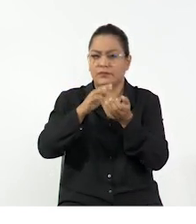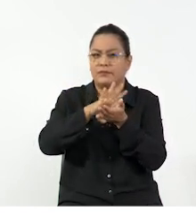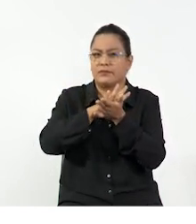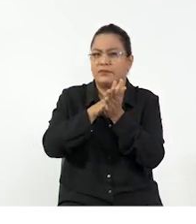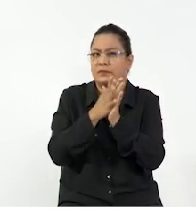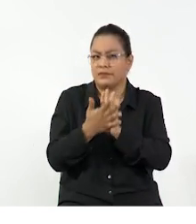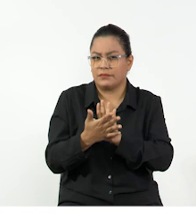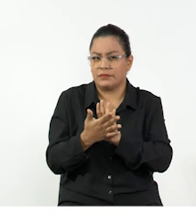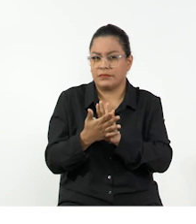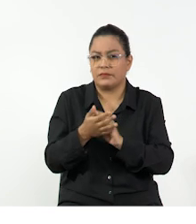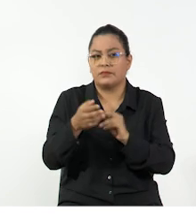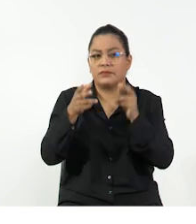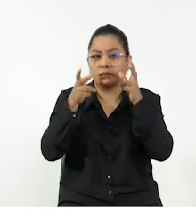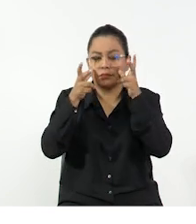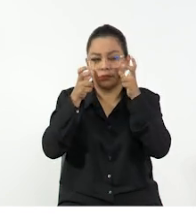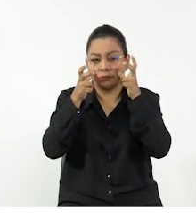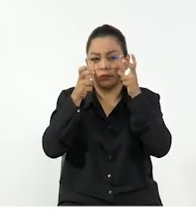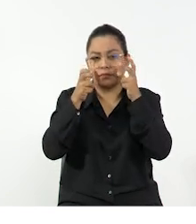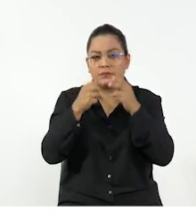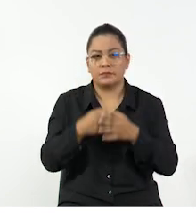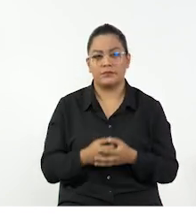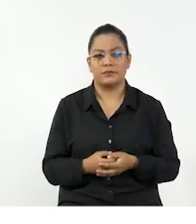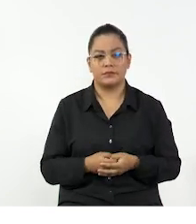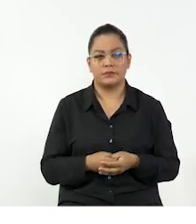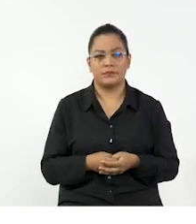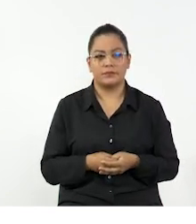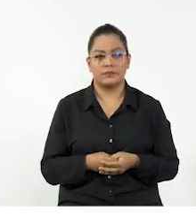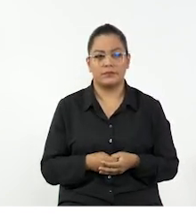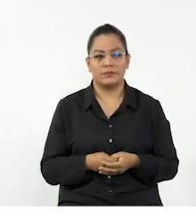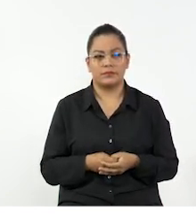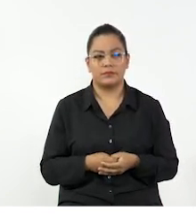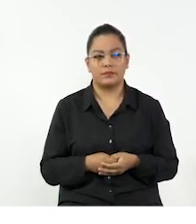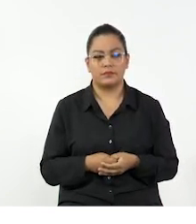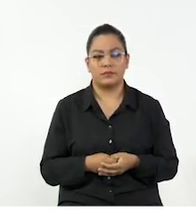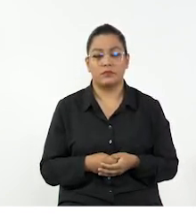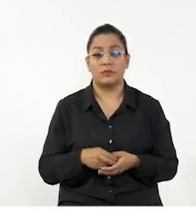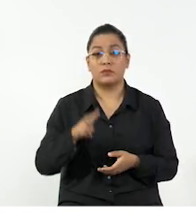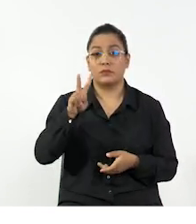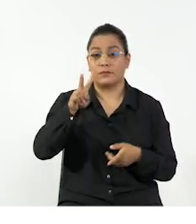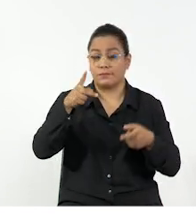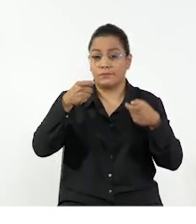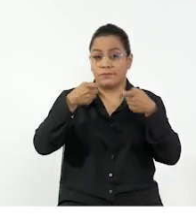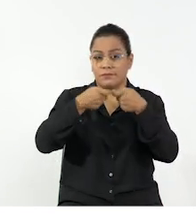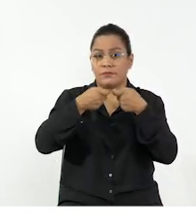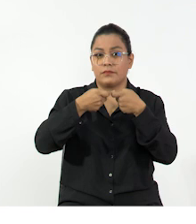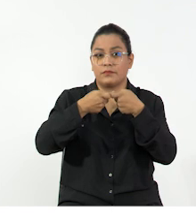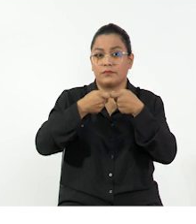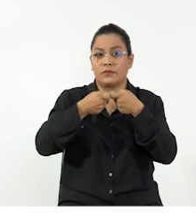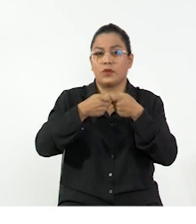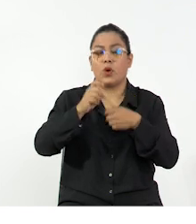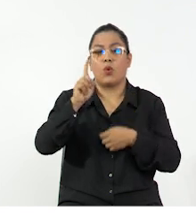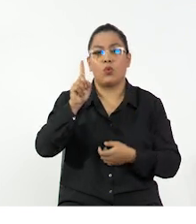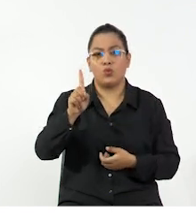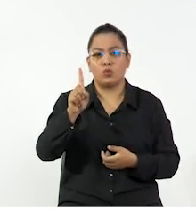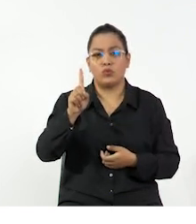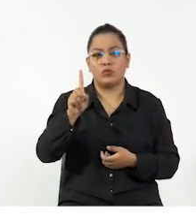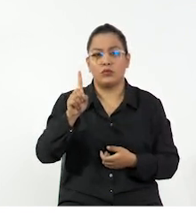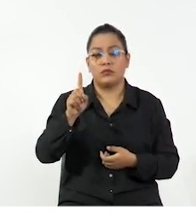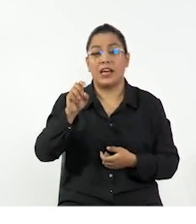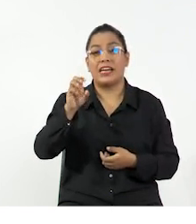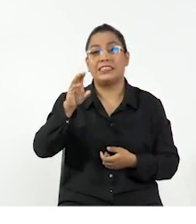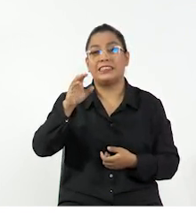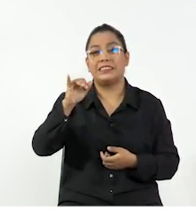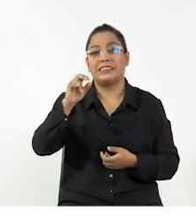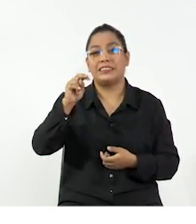transferencia de energía? Como podemos observar, tenemos dos tipos de energía principales.